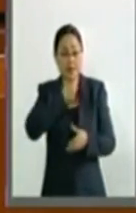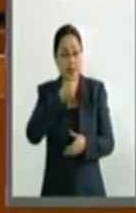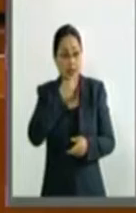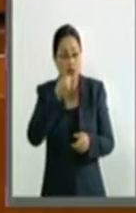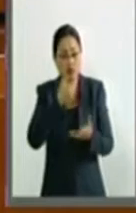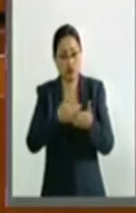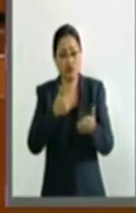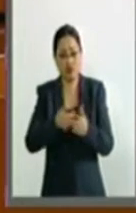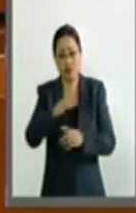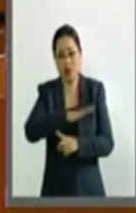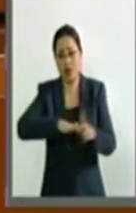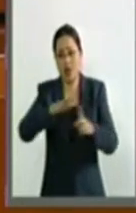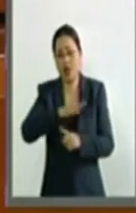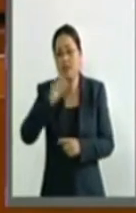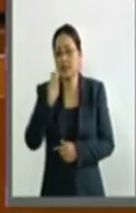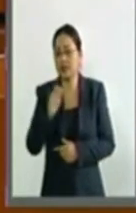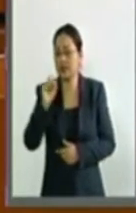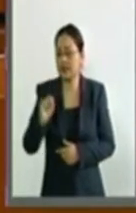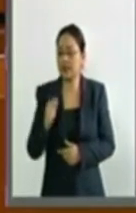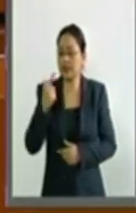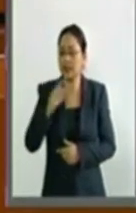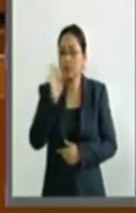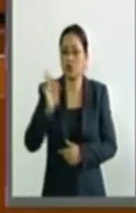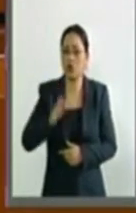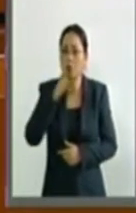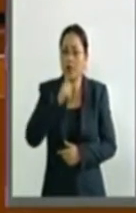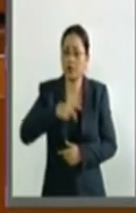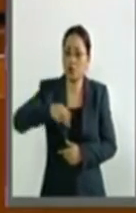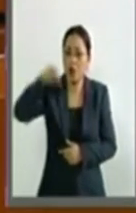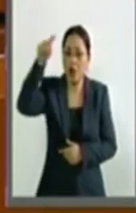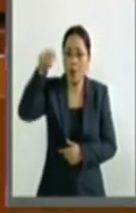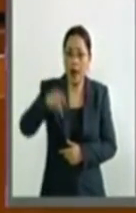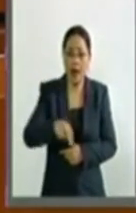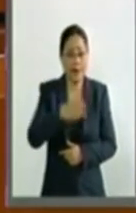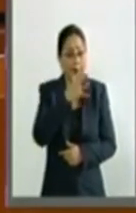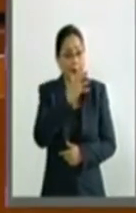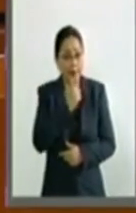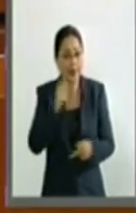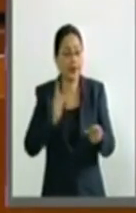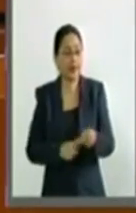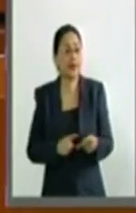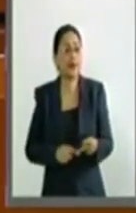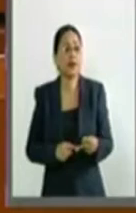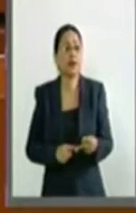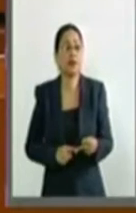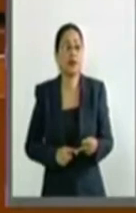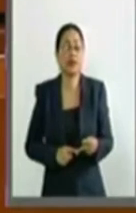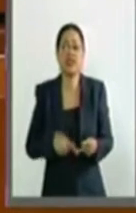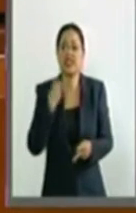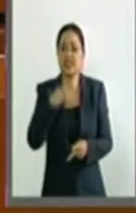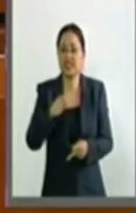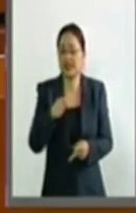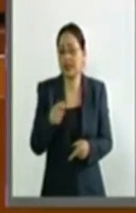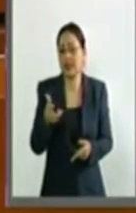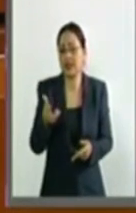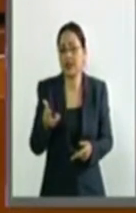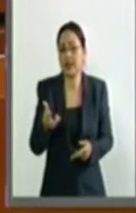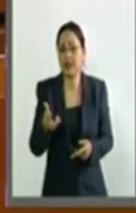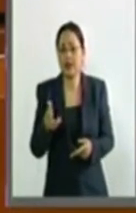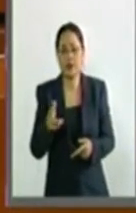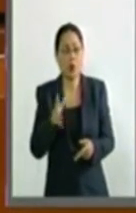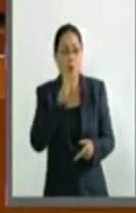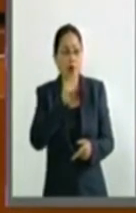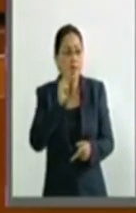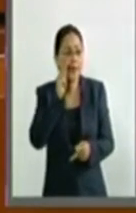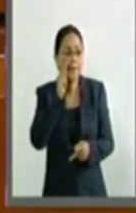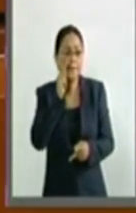donde el 67% no puede subir o bajar escaleras, que se limitan para poder ver, que no